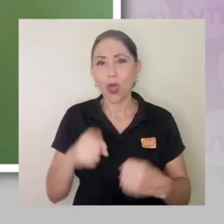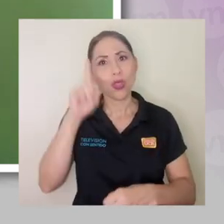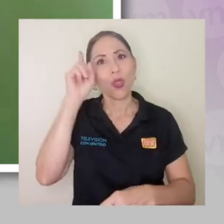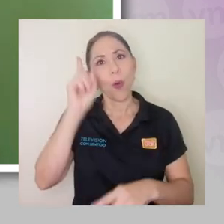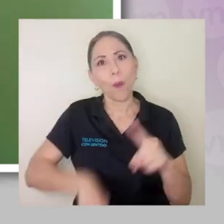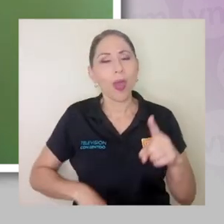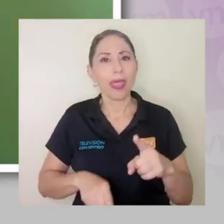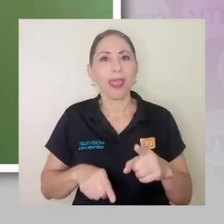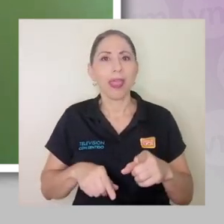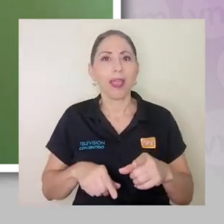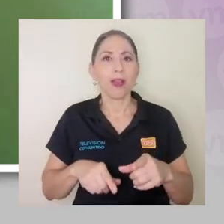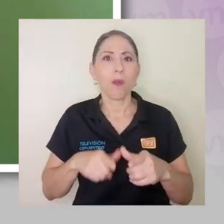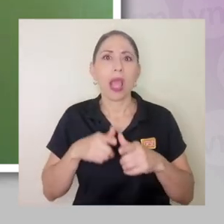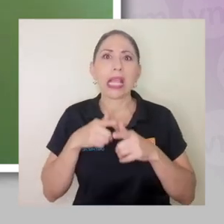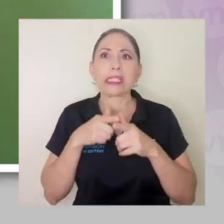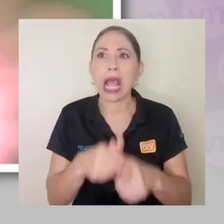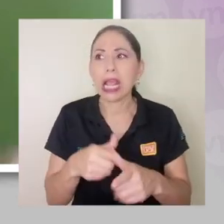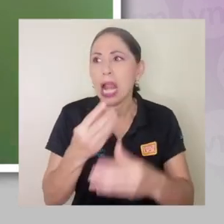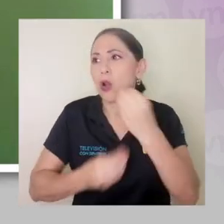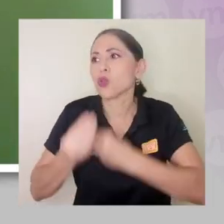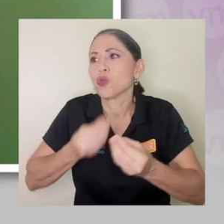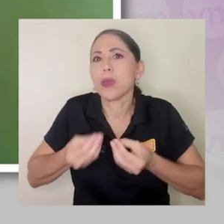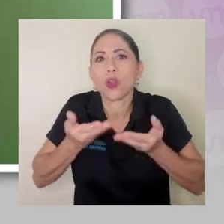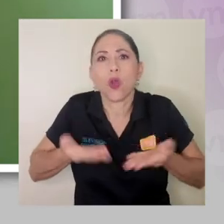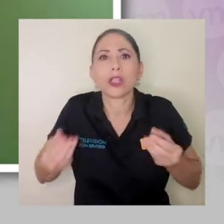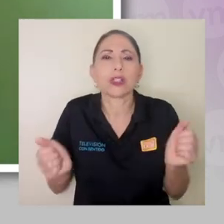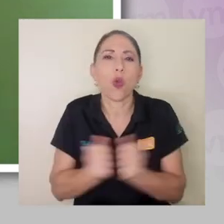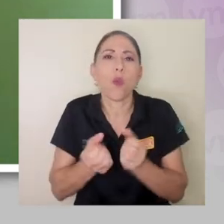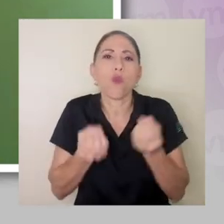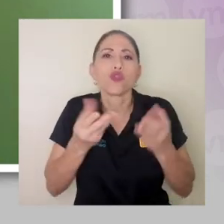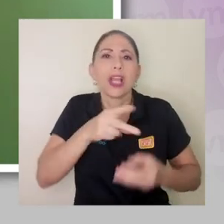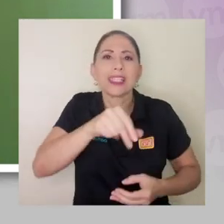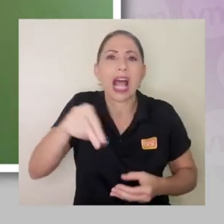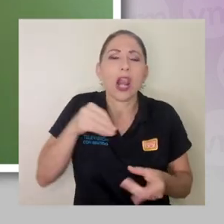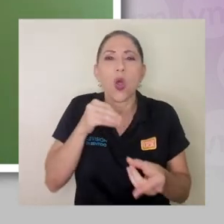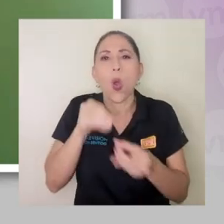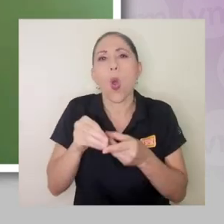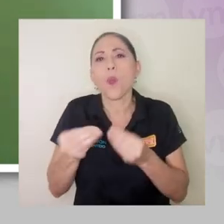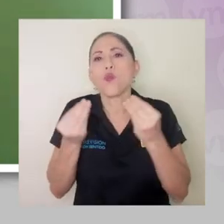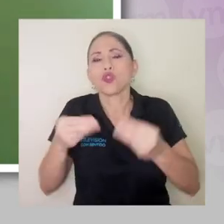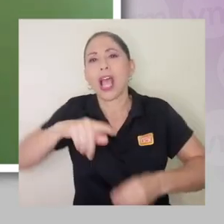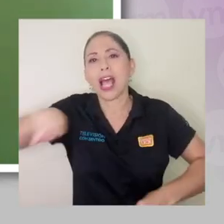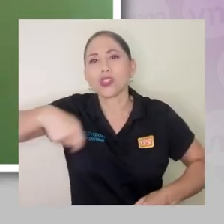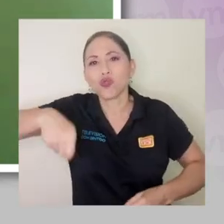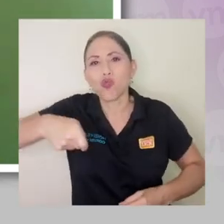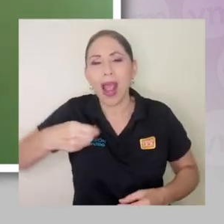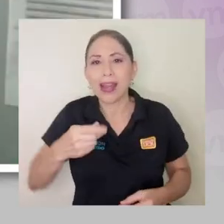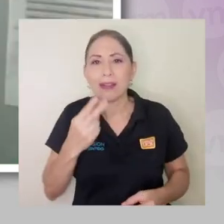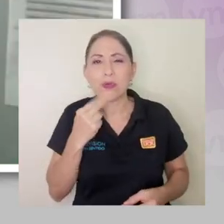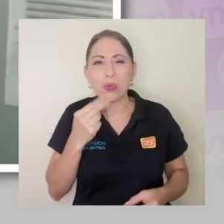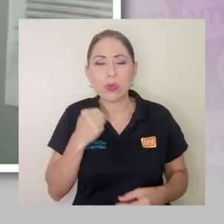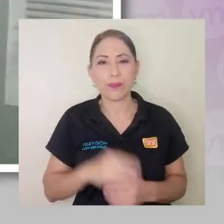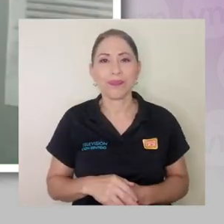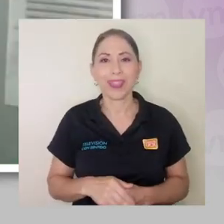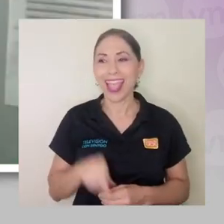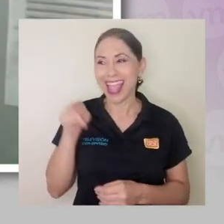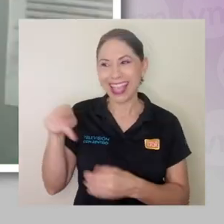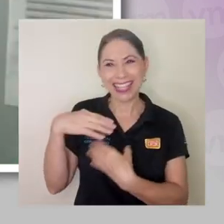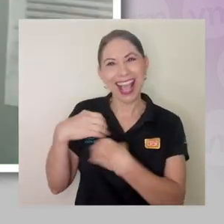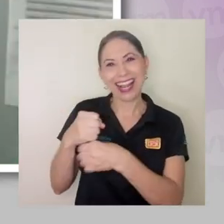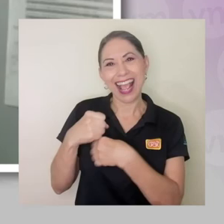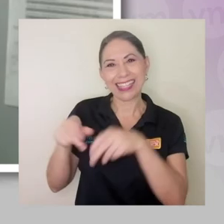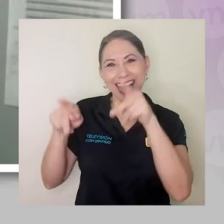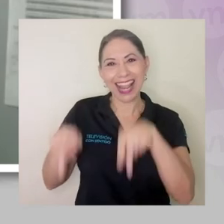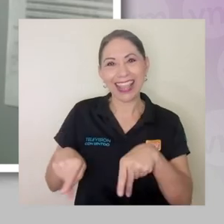no exagerar en consumir productos que tengan mucha sal o que tengan mucha azúcar. Esas son las que la gente